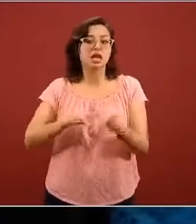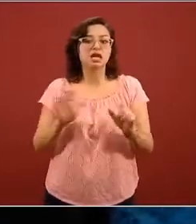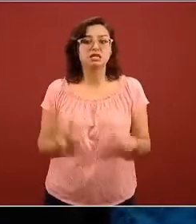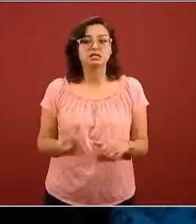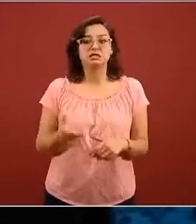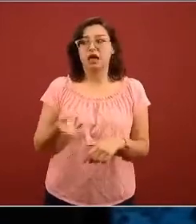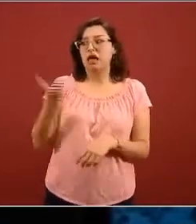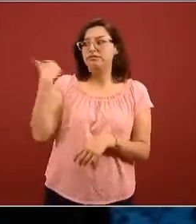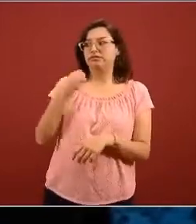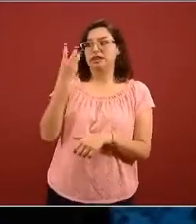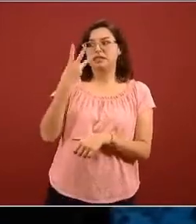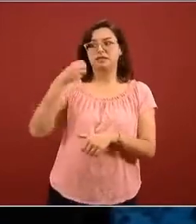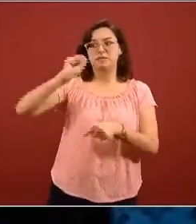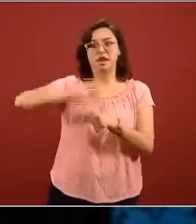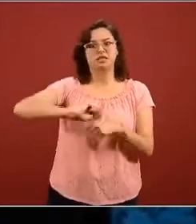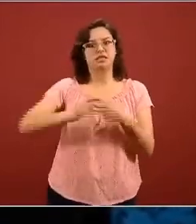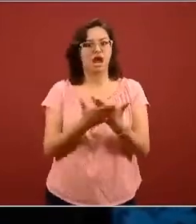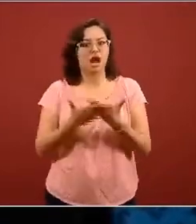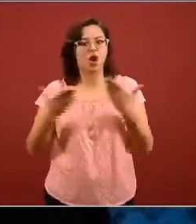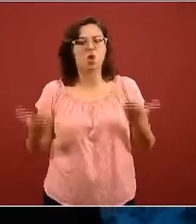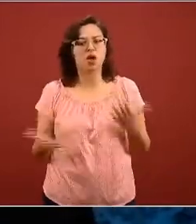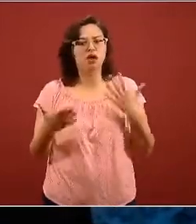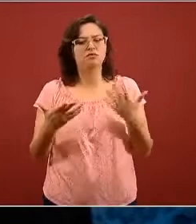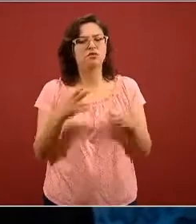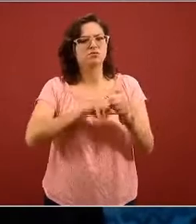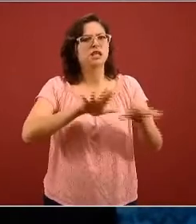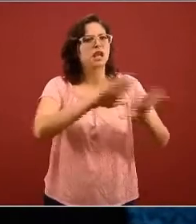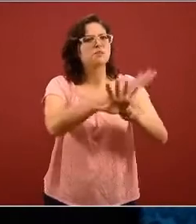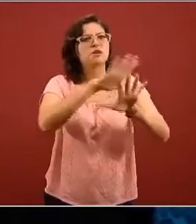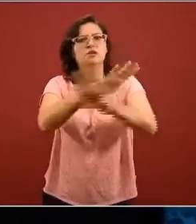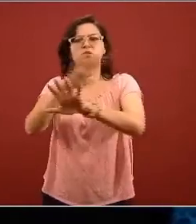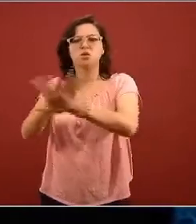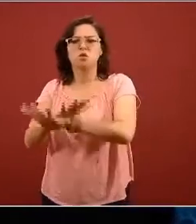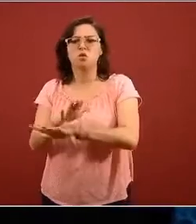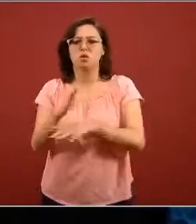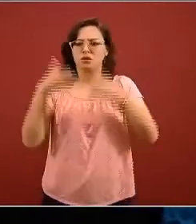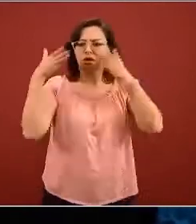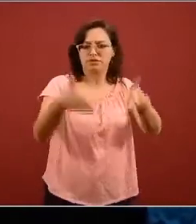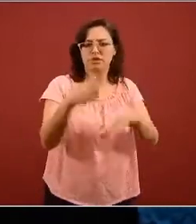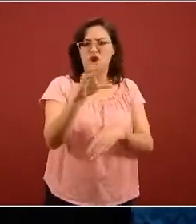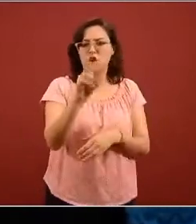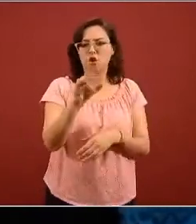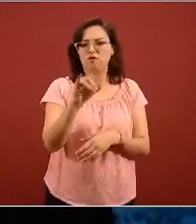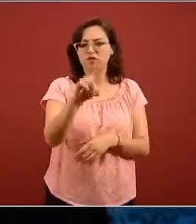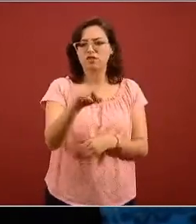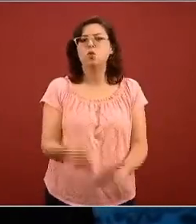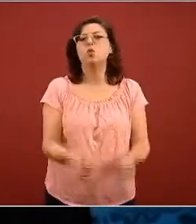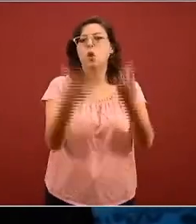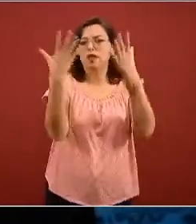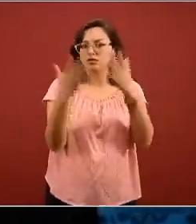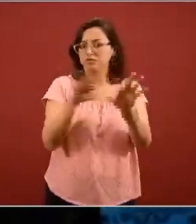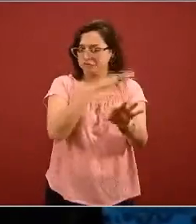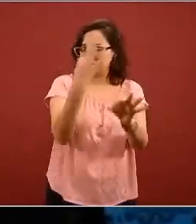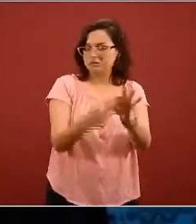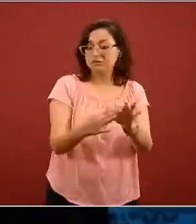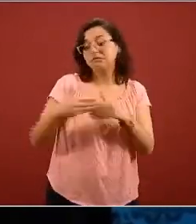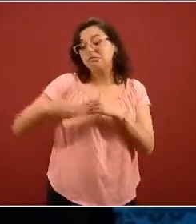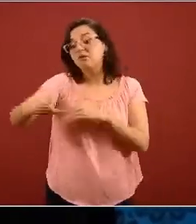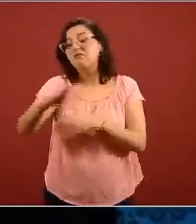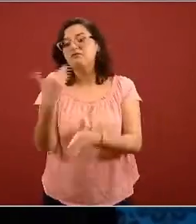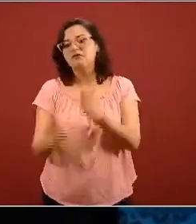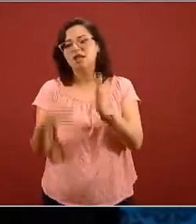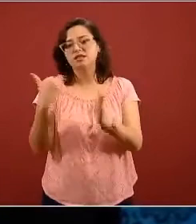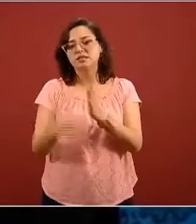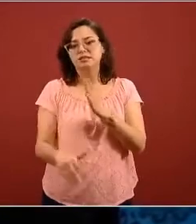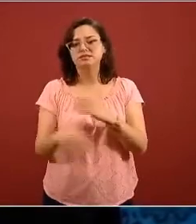hoy por hoy cuántos hospitales están reconvertidos y cuántos faltan de de este proceso